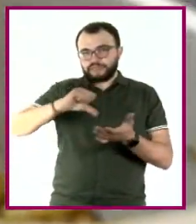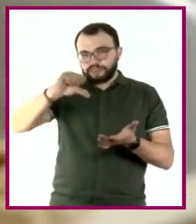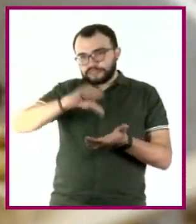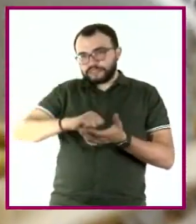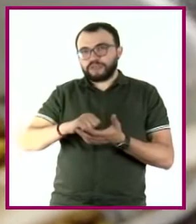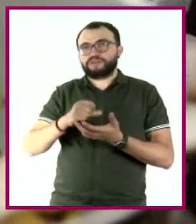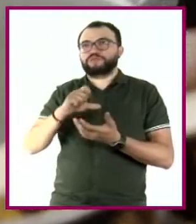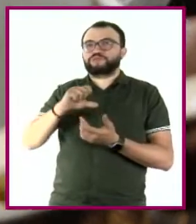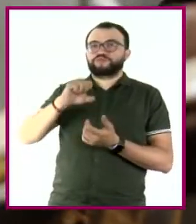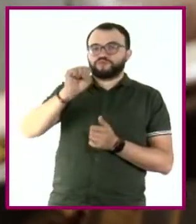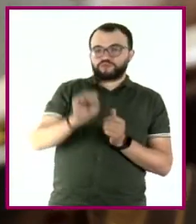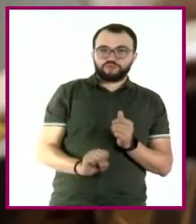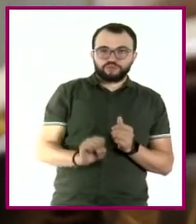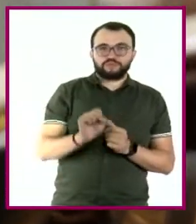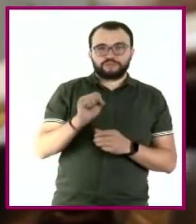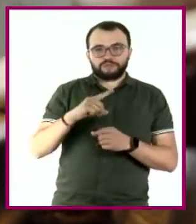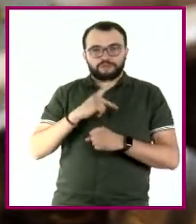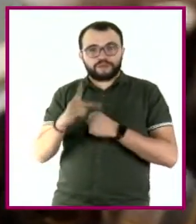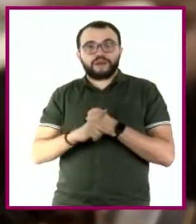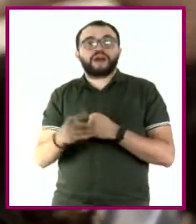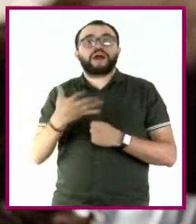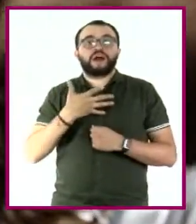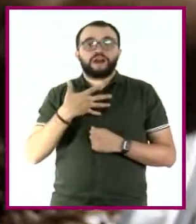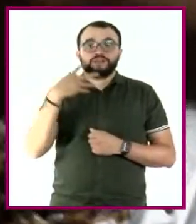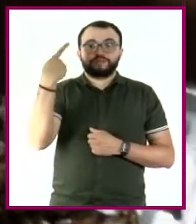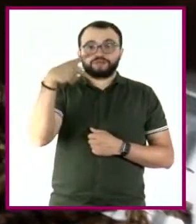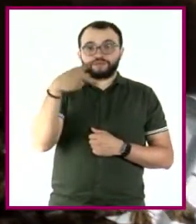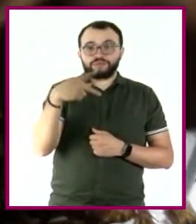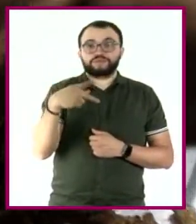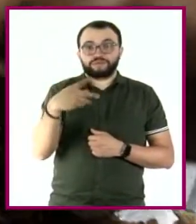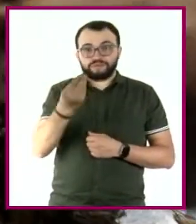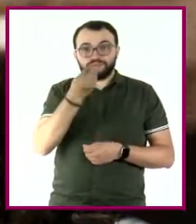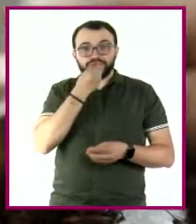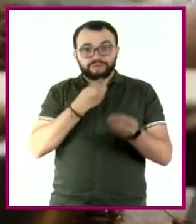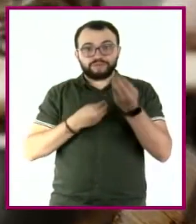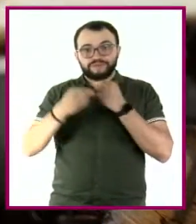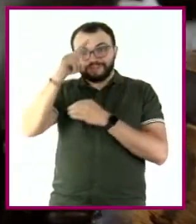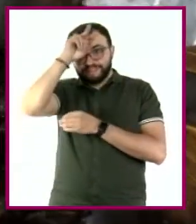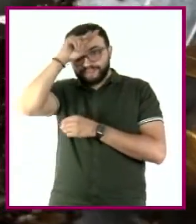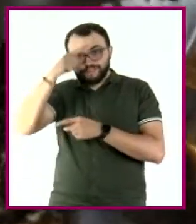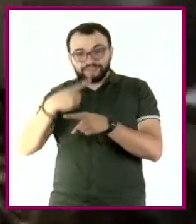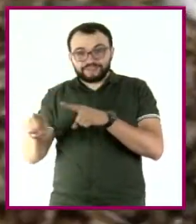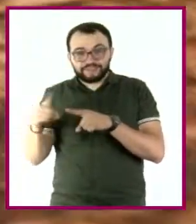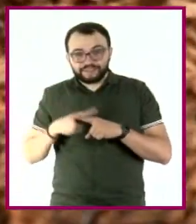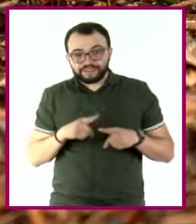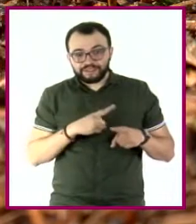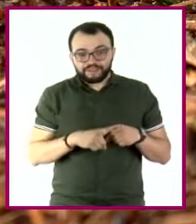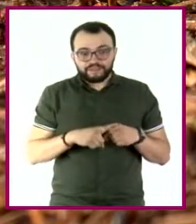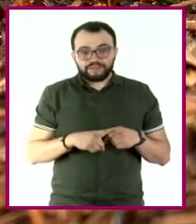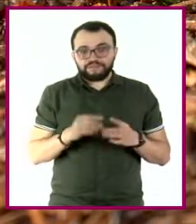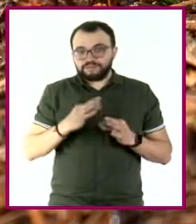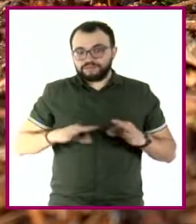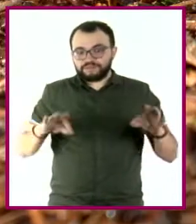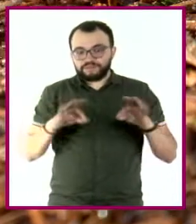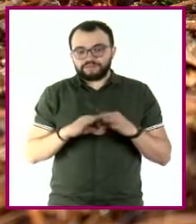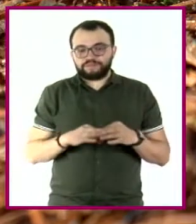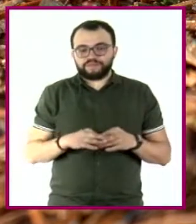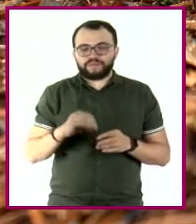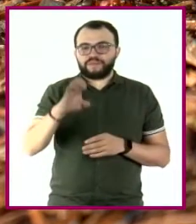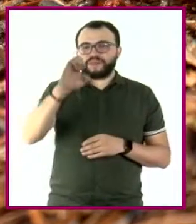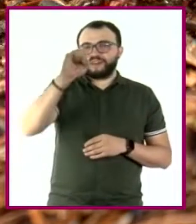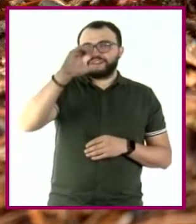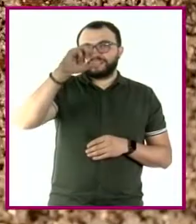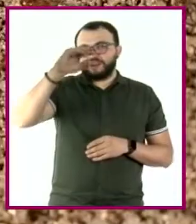del país, tienen platillos tradicionales en los que los insectos comestibles juegan un papel importante. Ya sean escamoles,